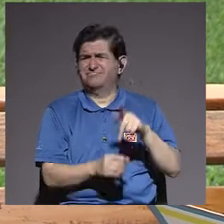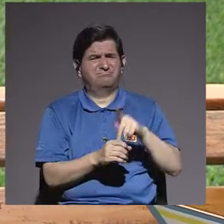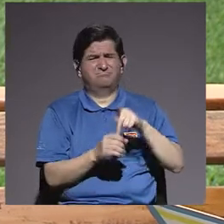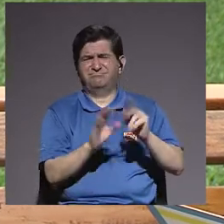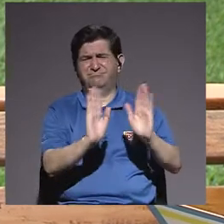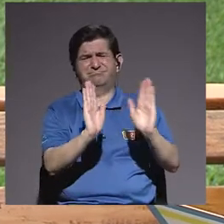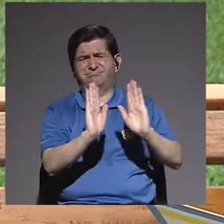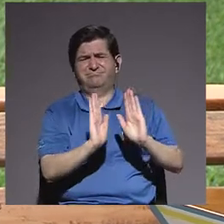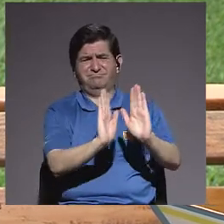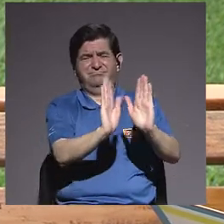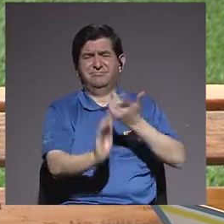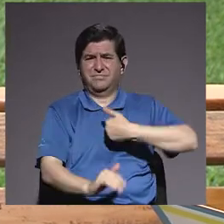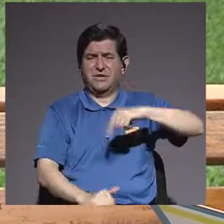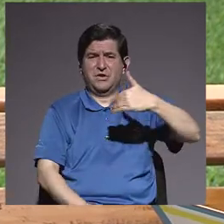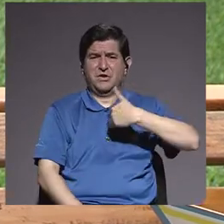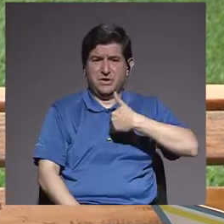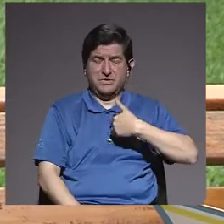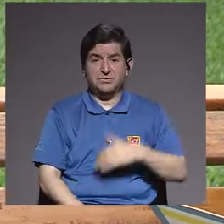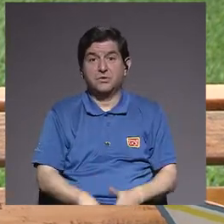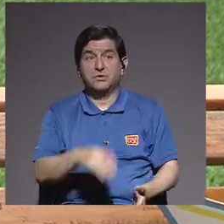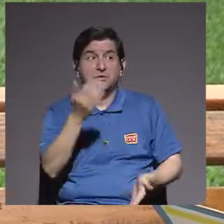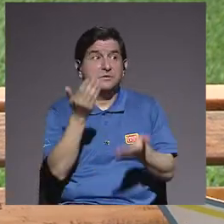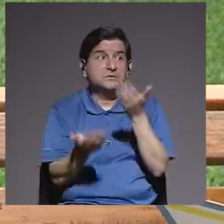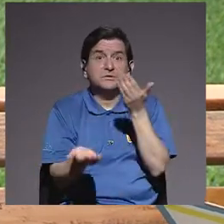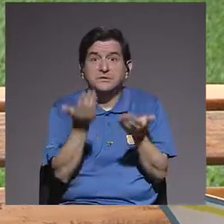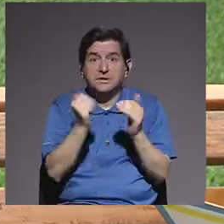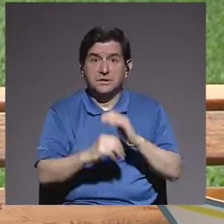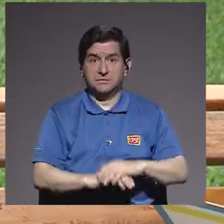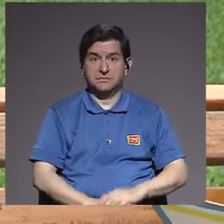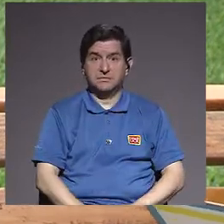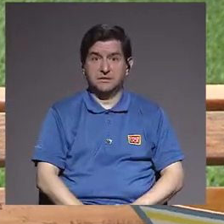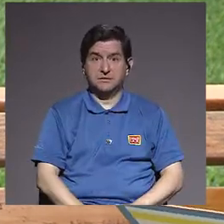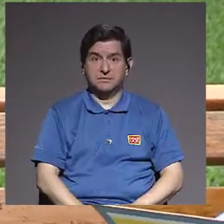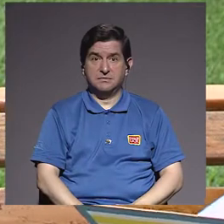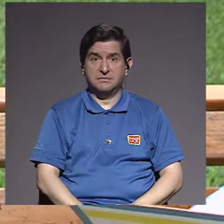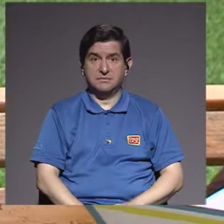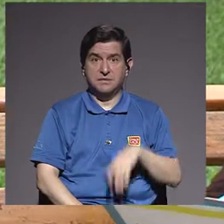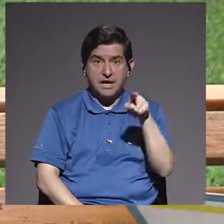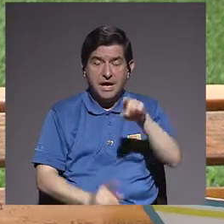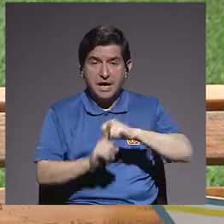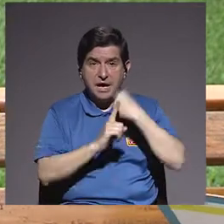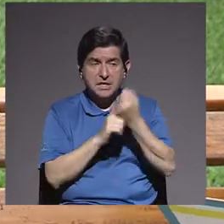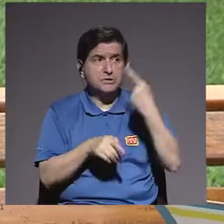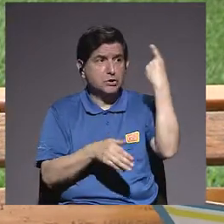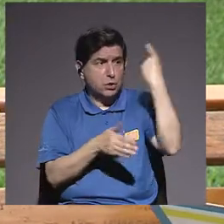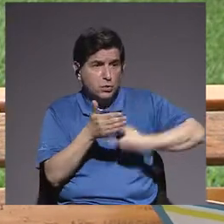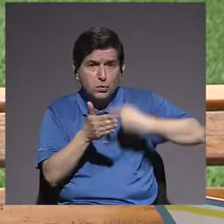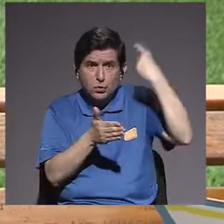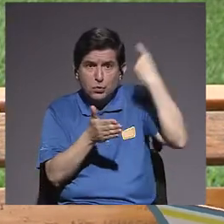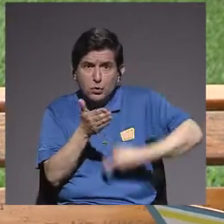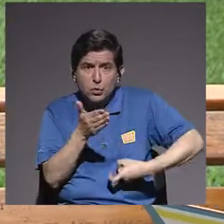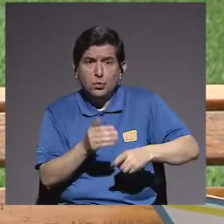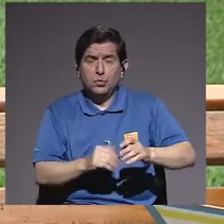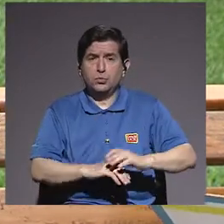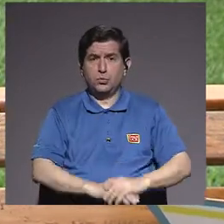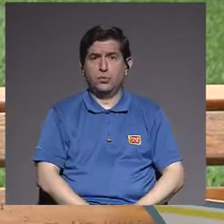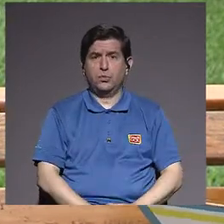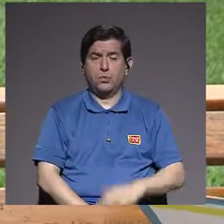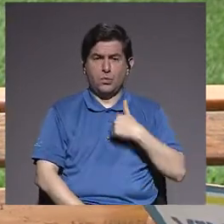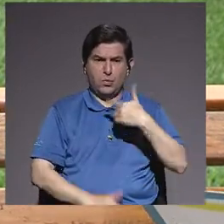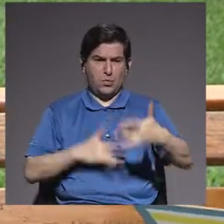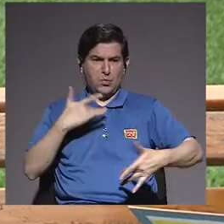participar de lo que nosotros tenemos y todavía, es decir, eso es muy duro, eso es muy duro,